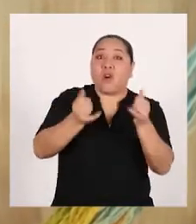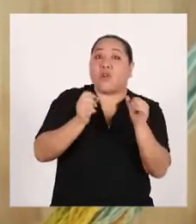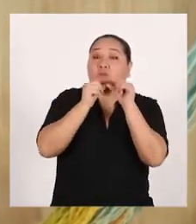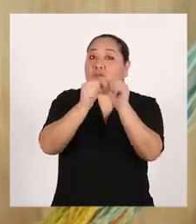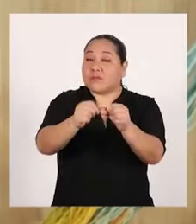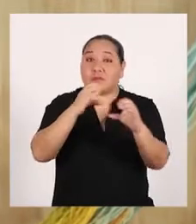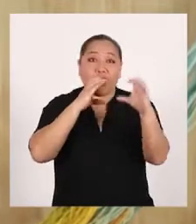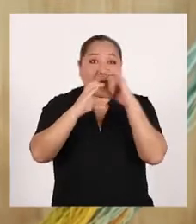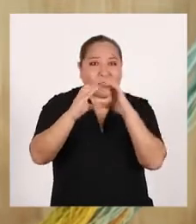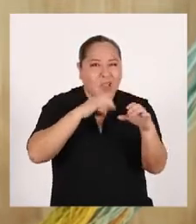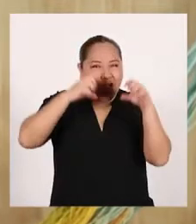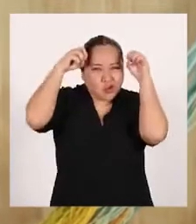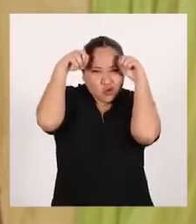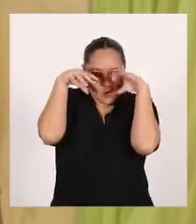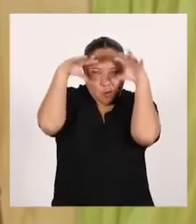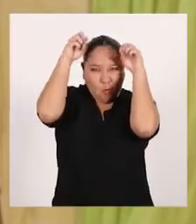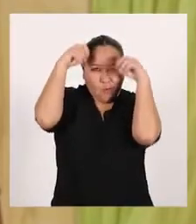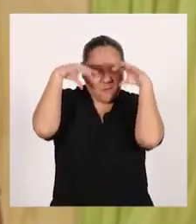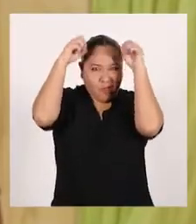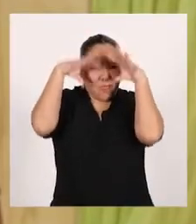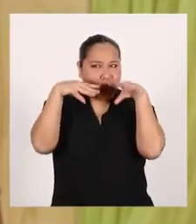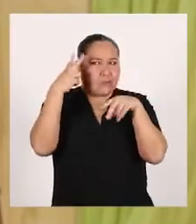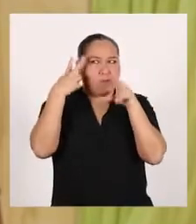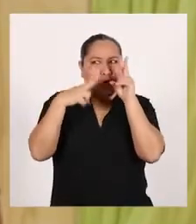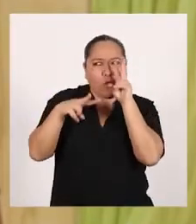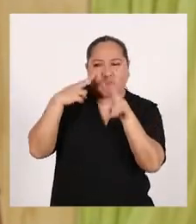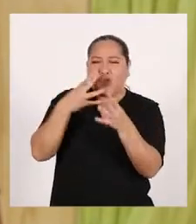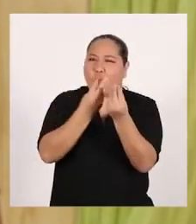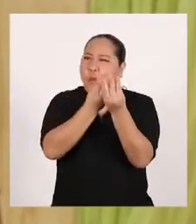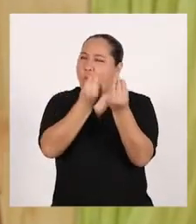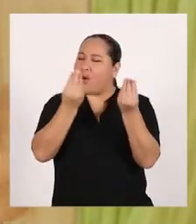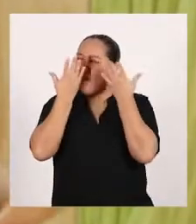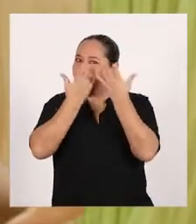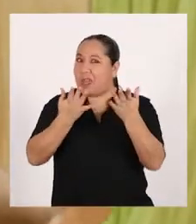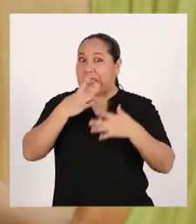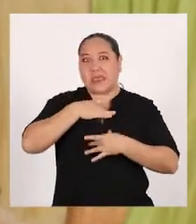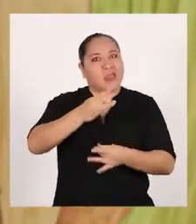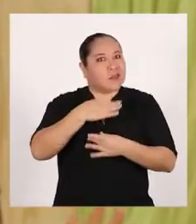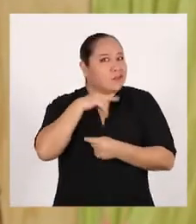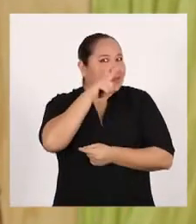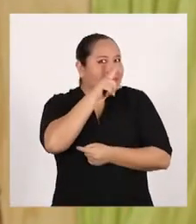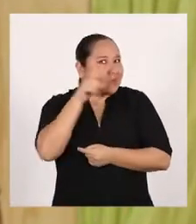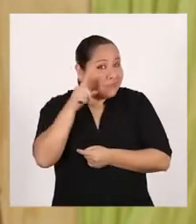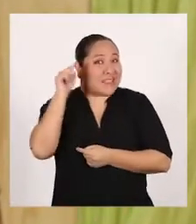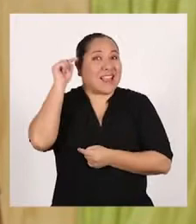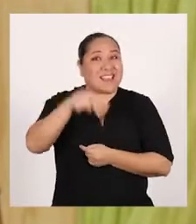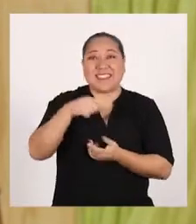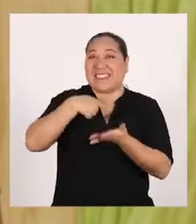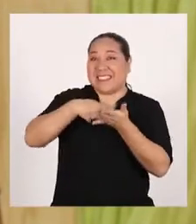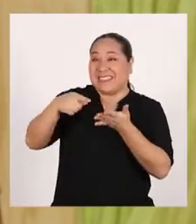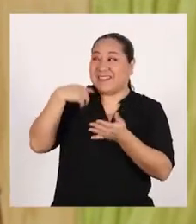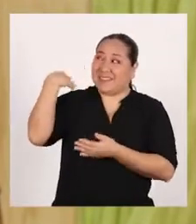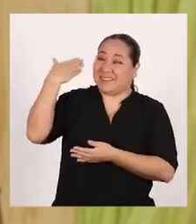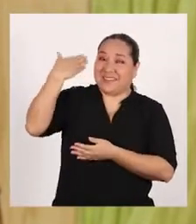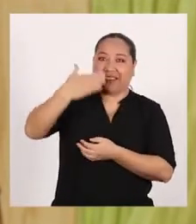seguimos hablando de la lluvia. Hemos descubierto muchas cosas interesantes sobre ella estos días. ¿No te